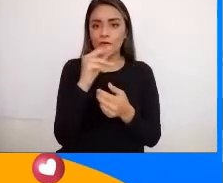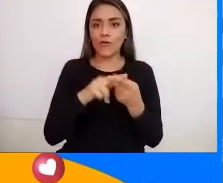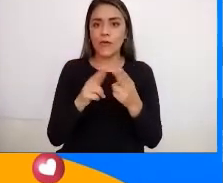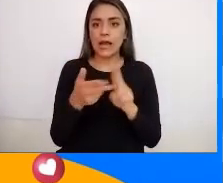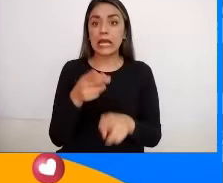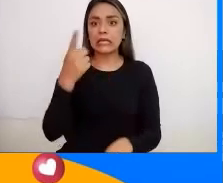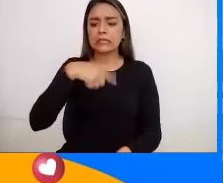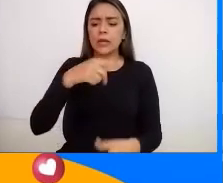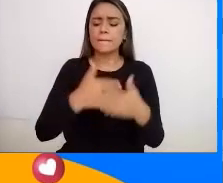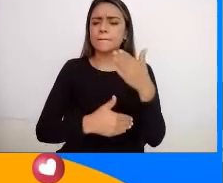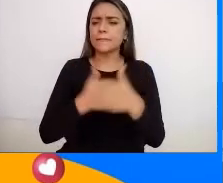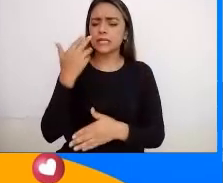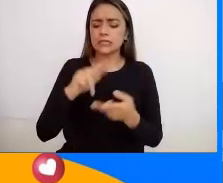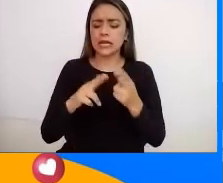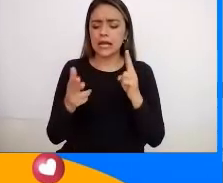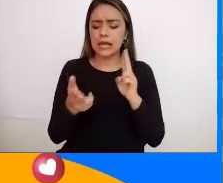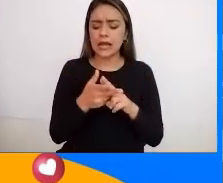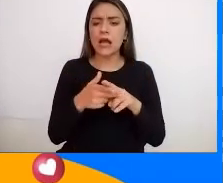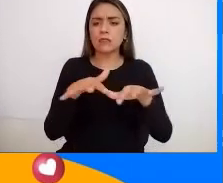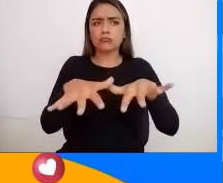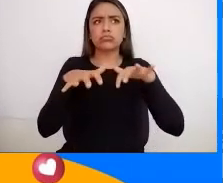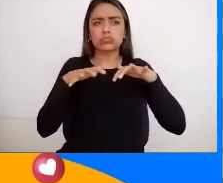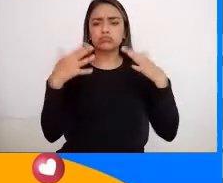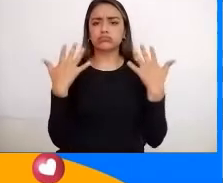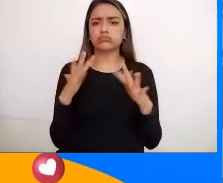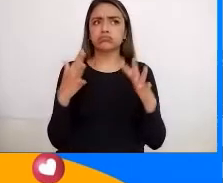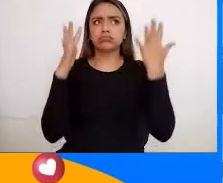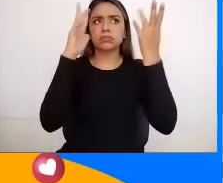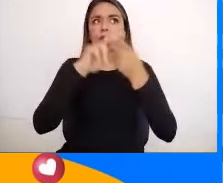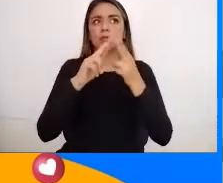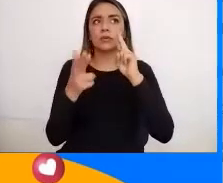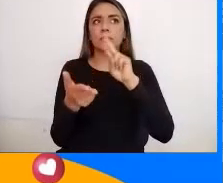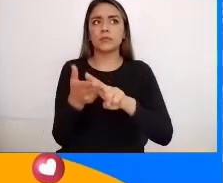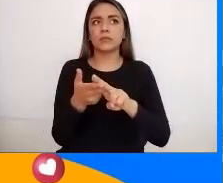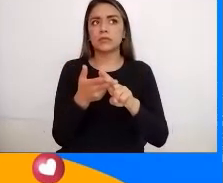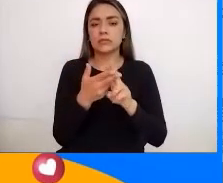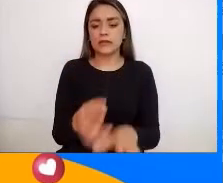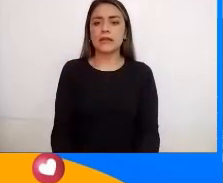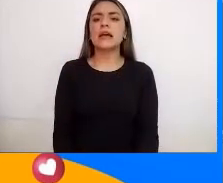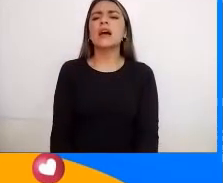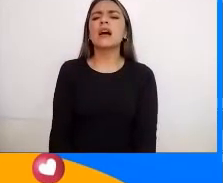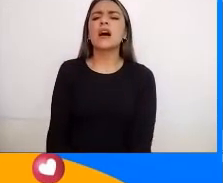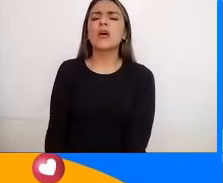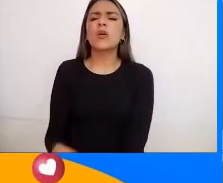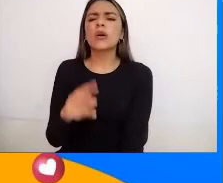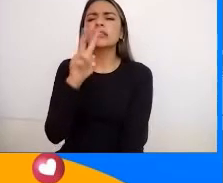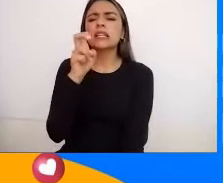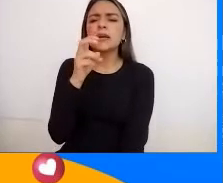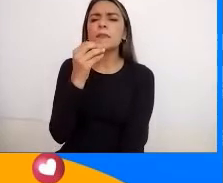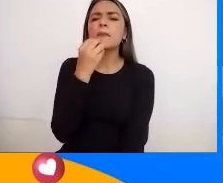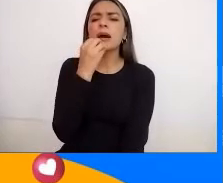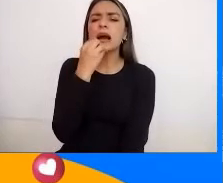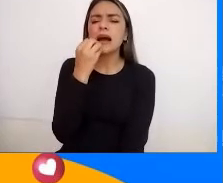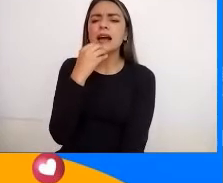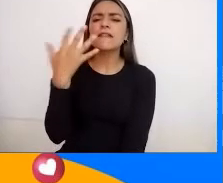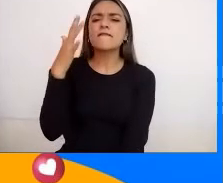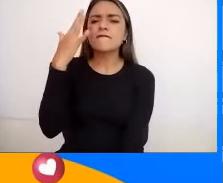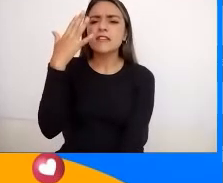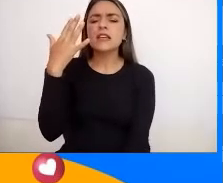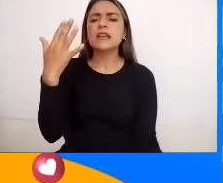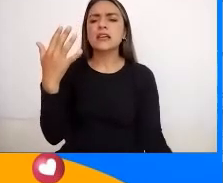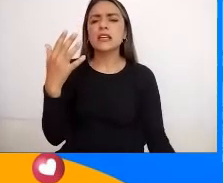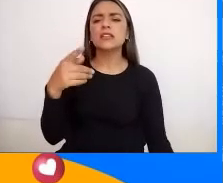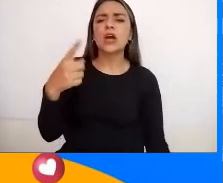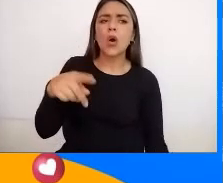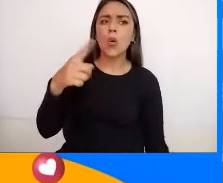también Comenzaron a hacer Grandes banquetes Que tienen que ver Con la alimentación Y con las fiestas Y festividades